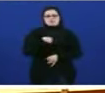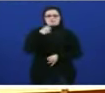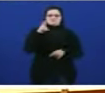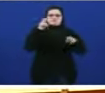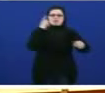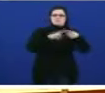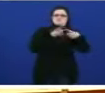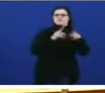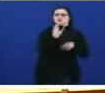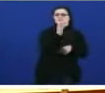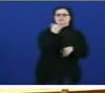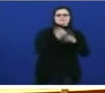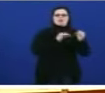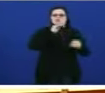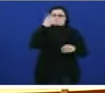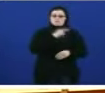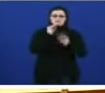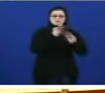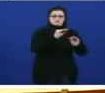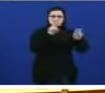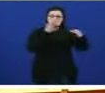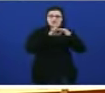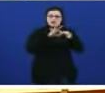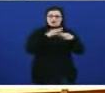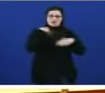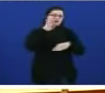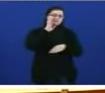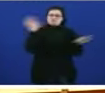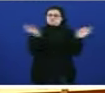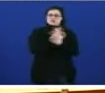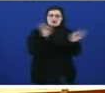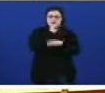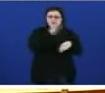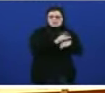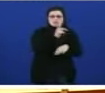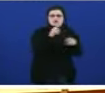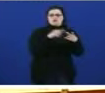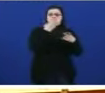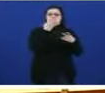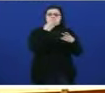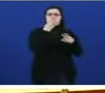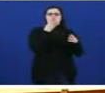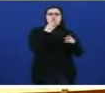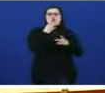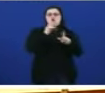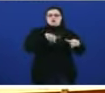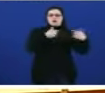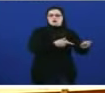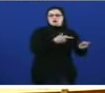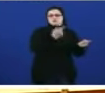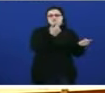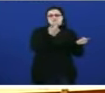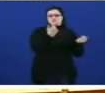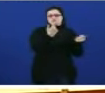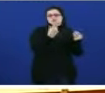incumplidas todas as súas promesas nesta materia onde está ese novo plano de residuos sólidos urbanos que ia estar preparado nos primeiros seis